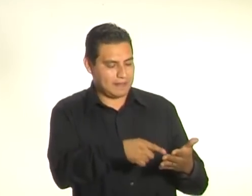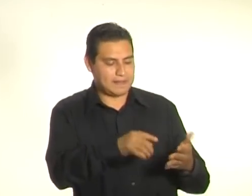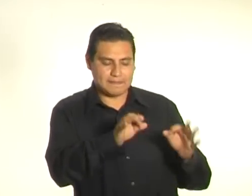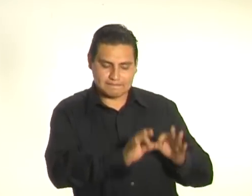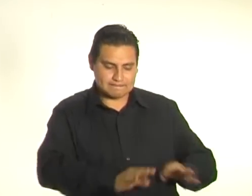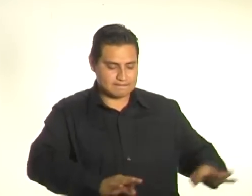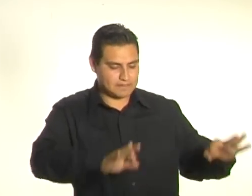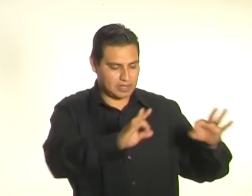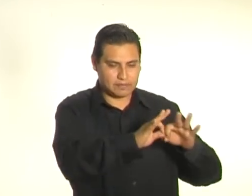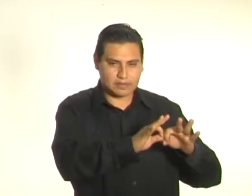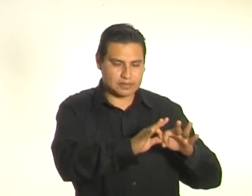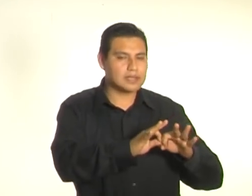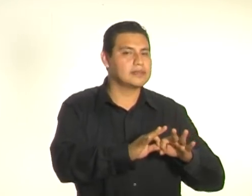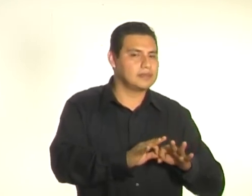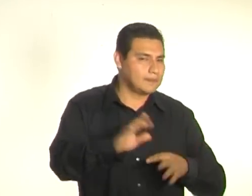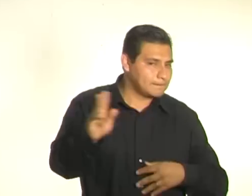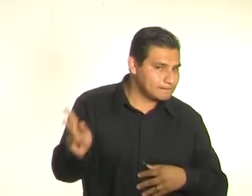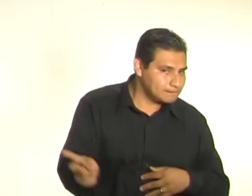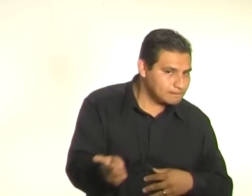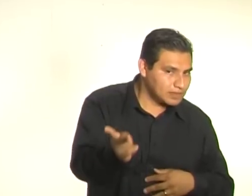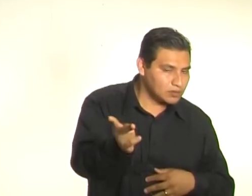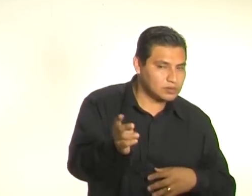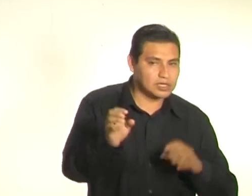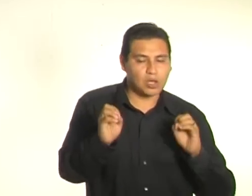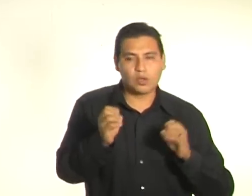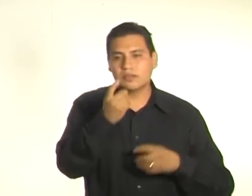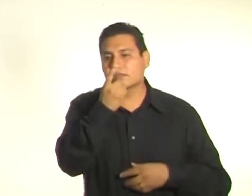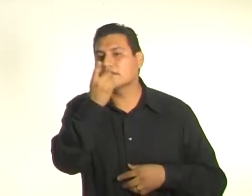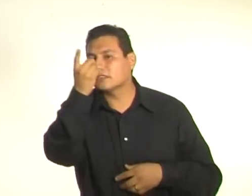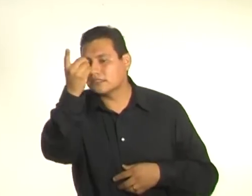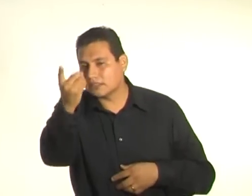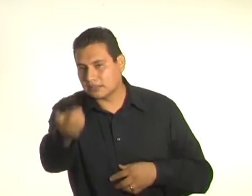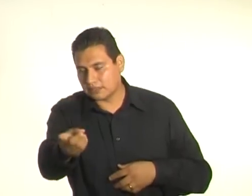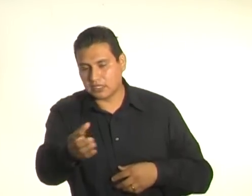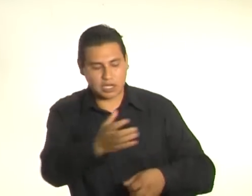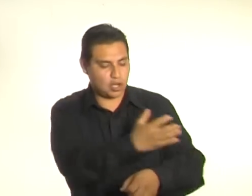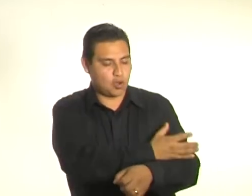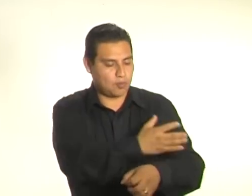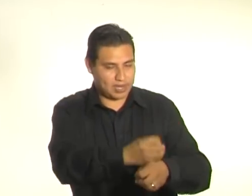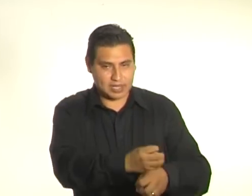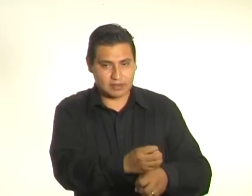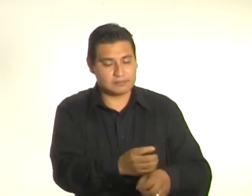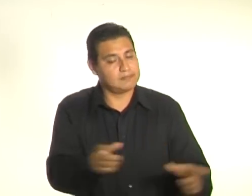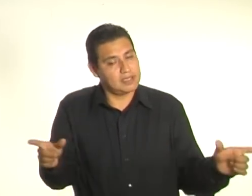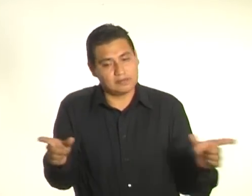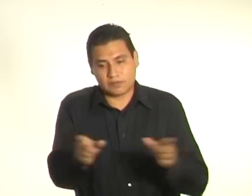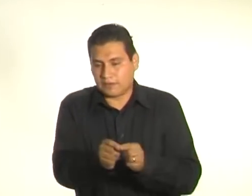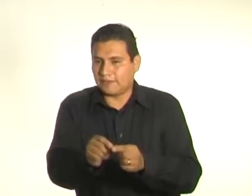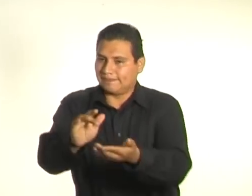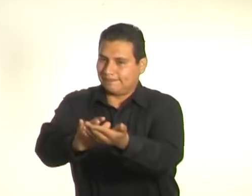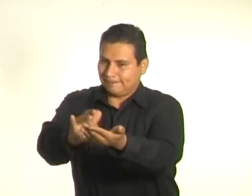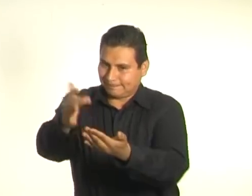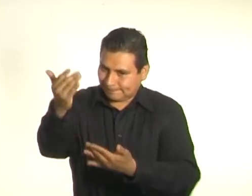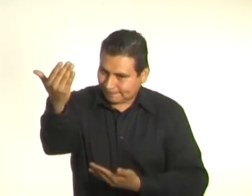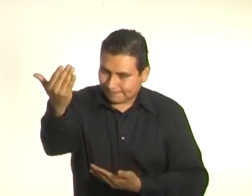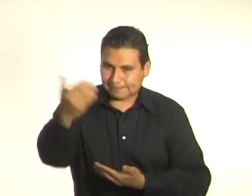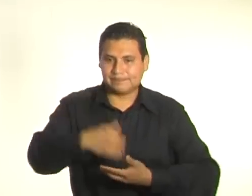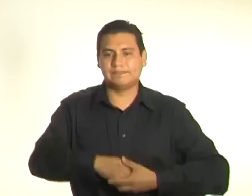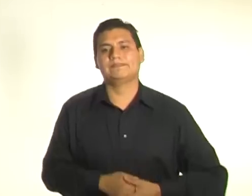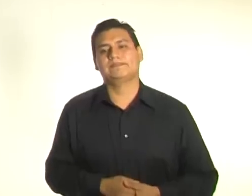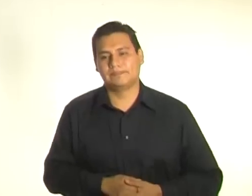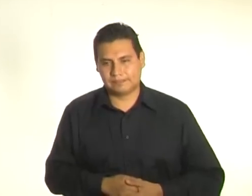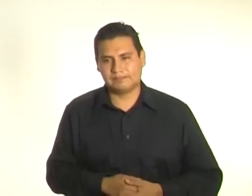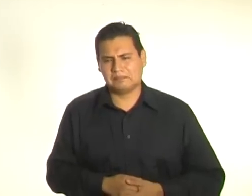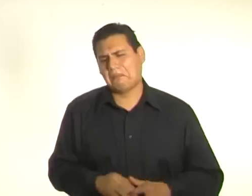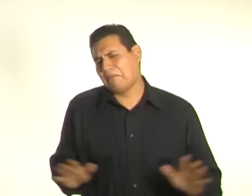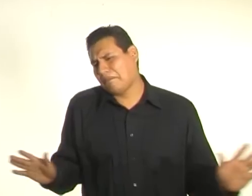sencillamente diciéndoles a nuestros compañeros, eso es todo, gracias. Así, así de sencillo